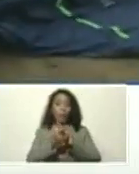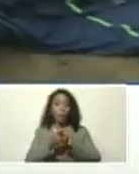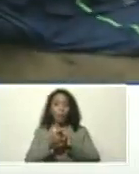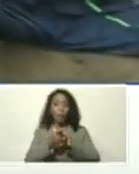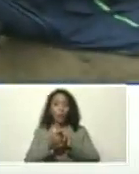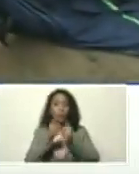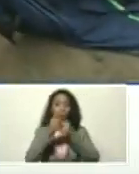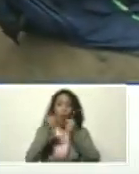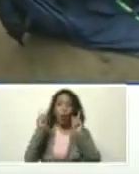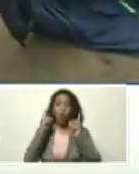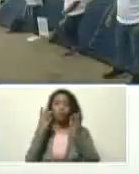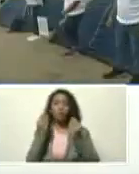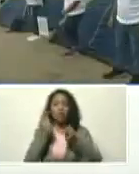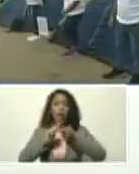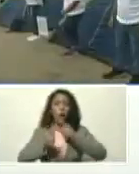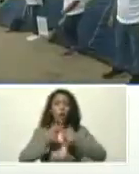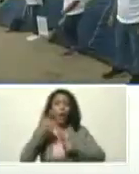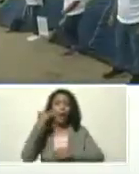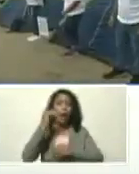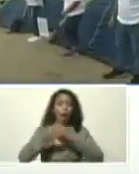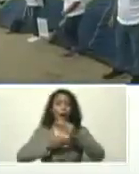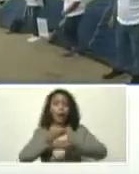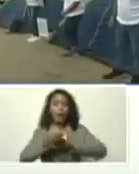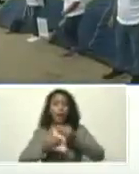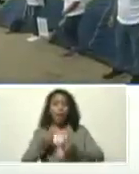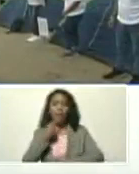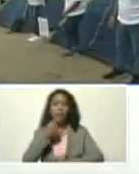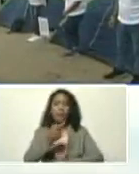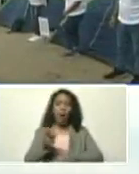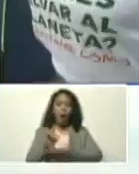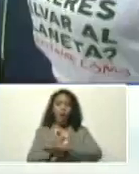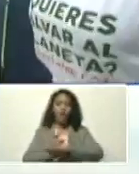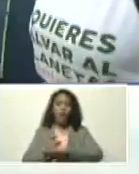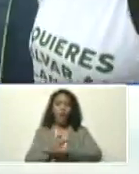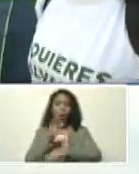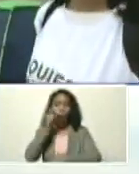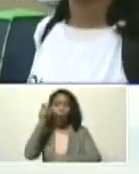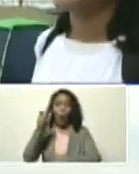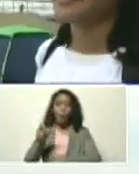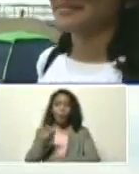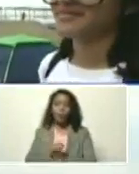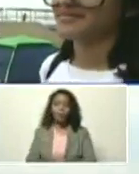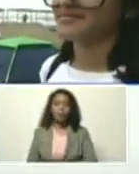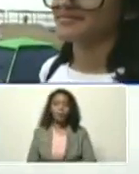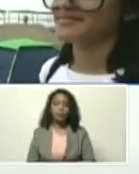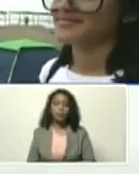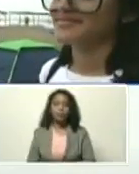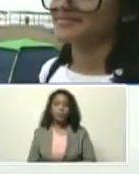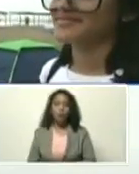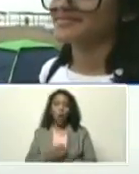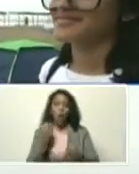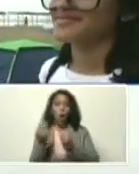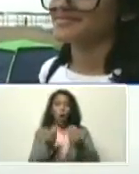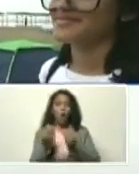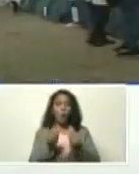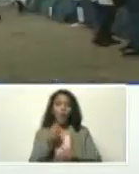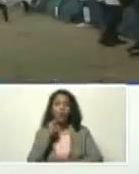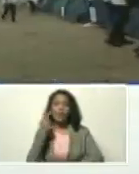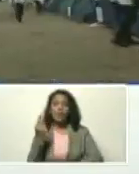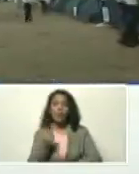que hay que hacer, como lo decía, gobernador, Rafael Lacaba, como lo decía,